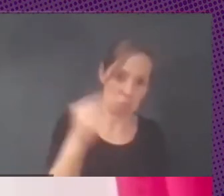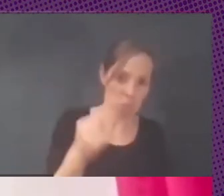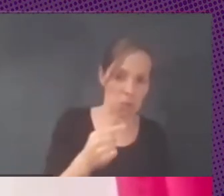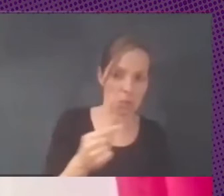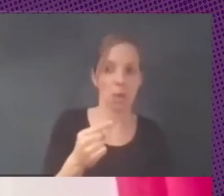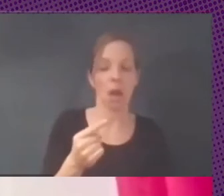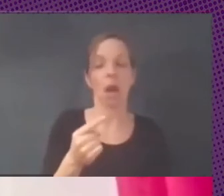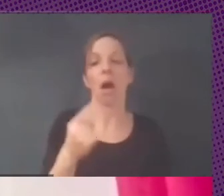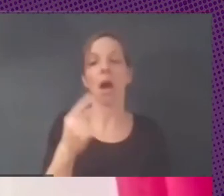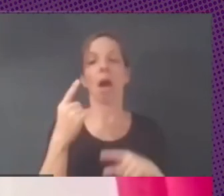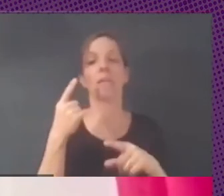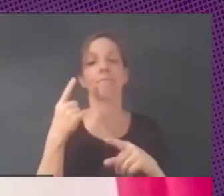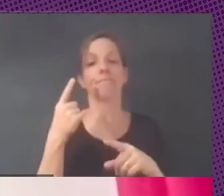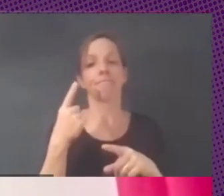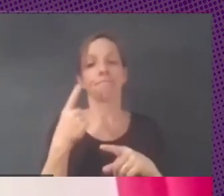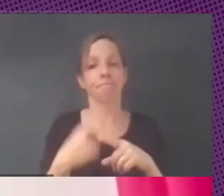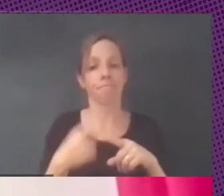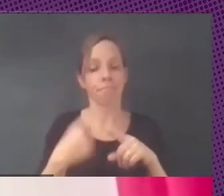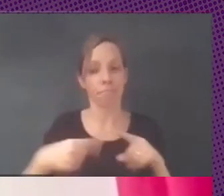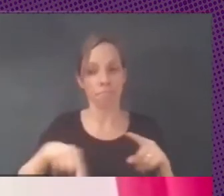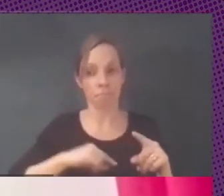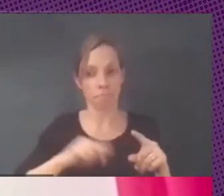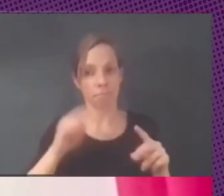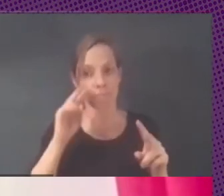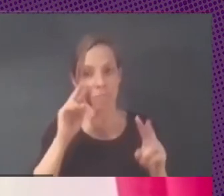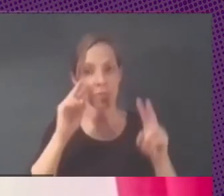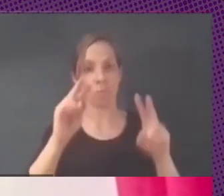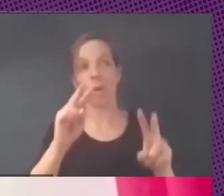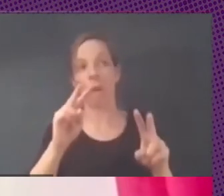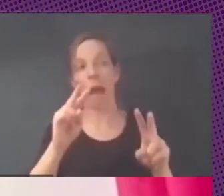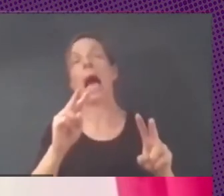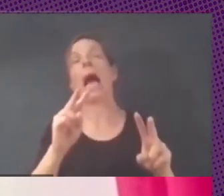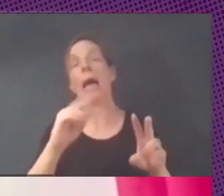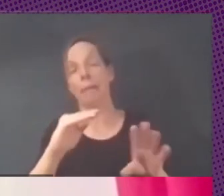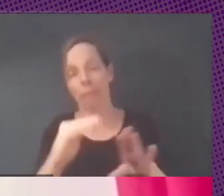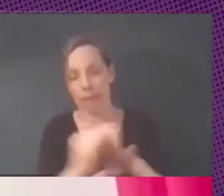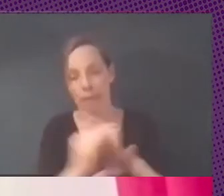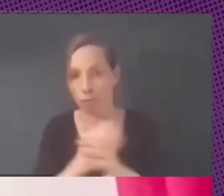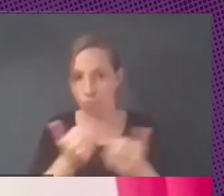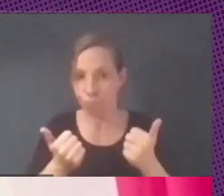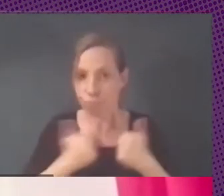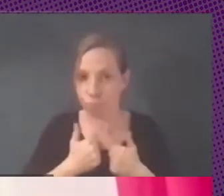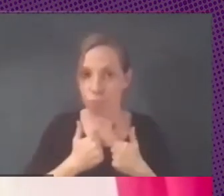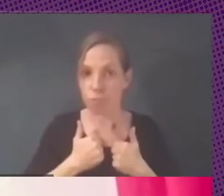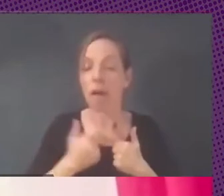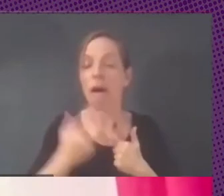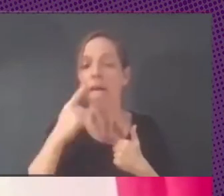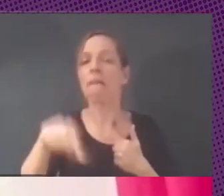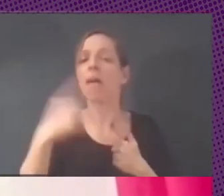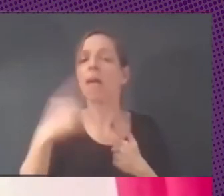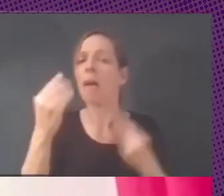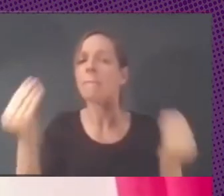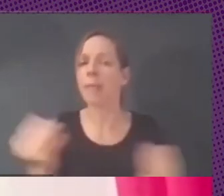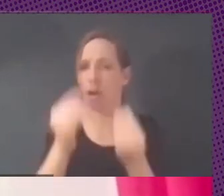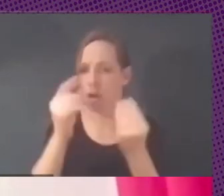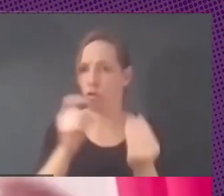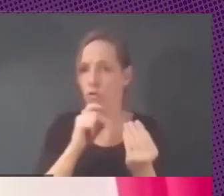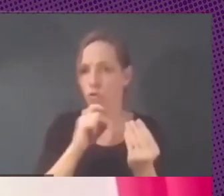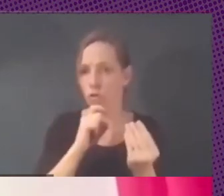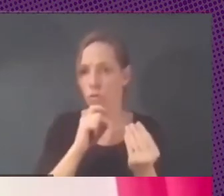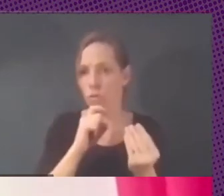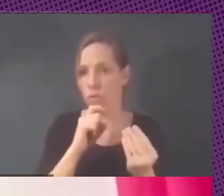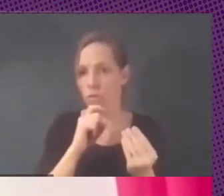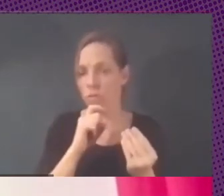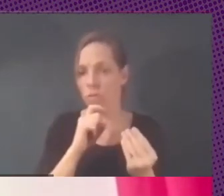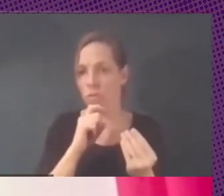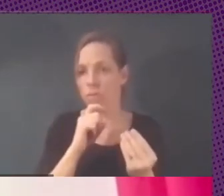vemos cuando ya ha pasado pues cómo puede hacerse mejor y una de estas cosas me parece uno de